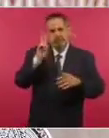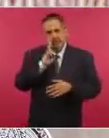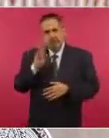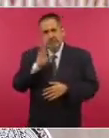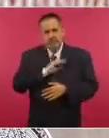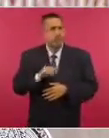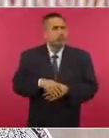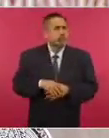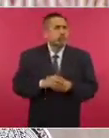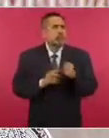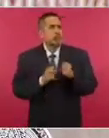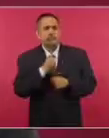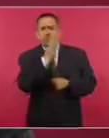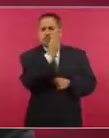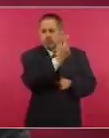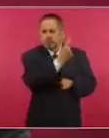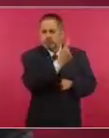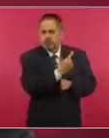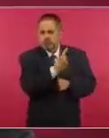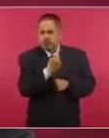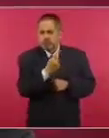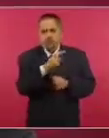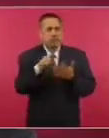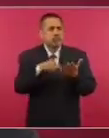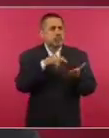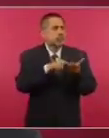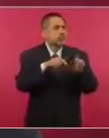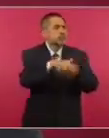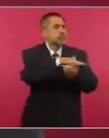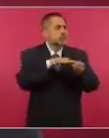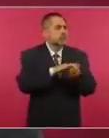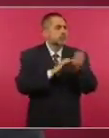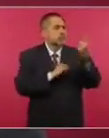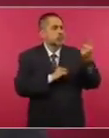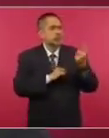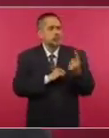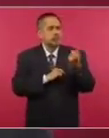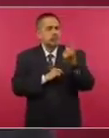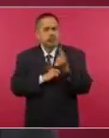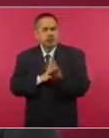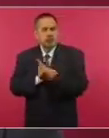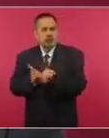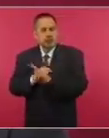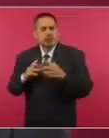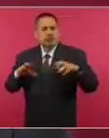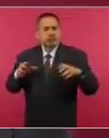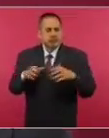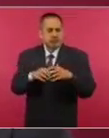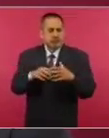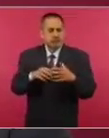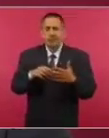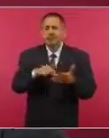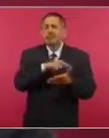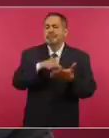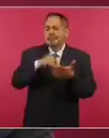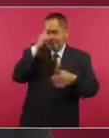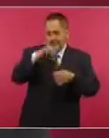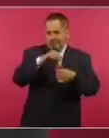un centro para recabar la opinión de los ciudadanos en cada una de las secciones electorales,